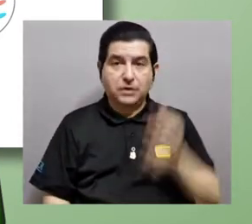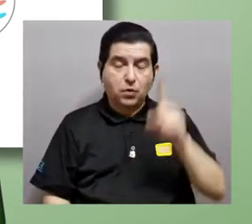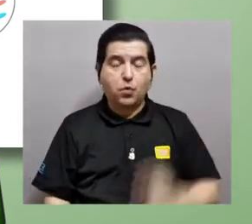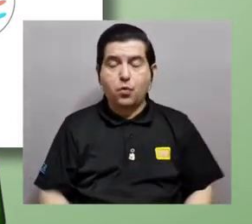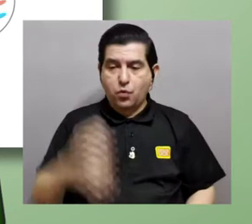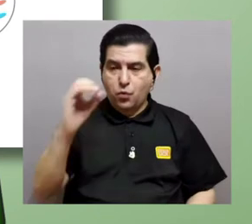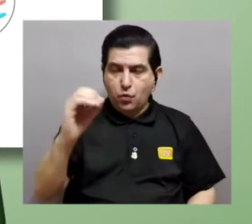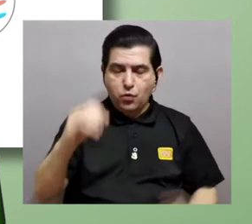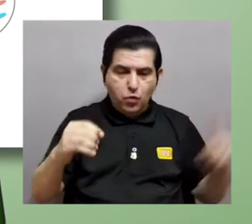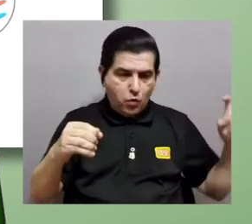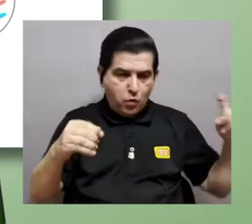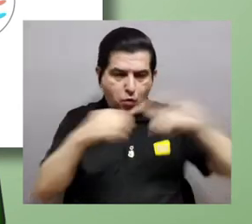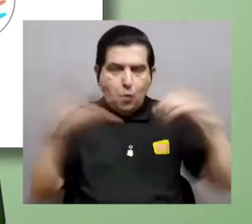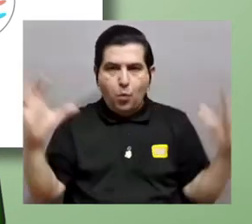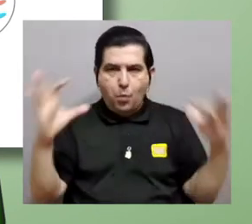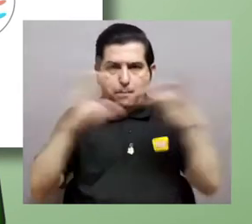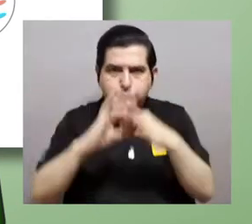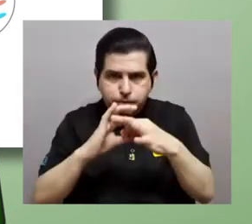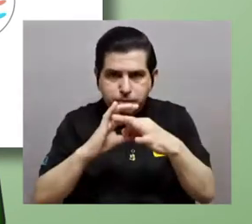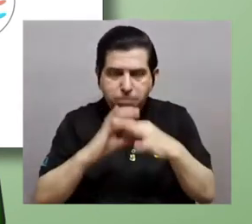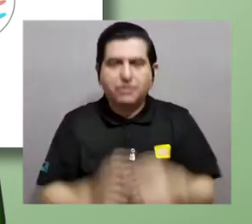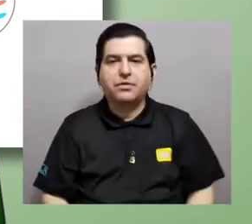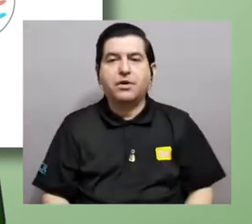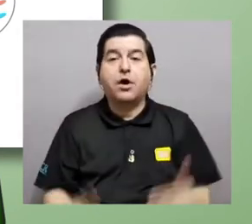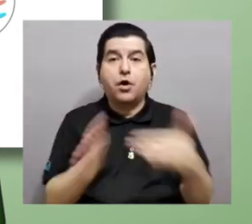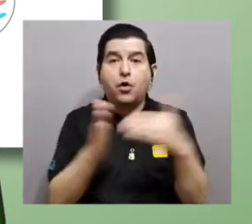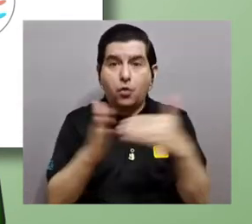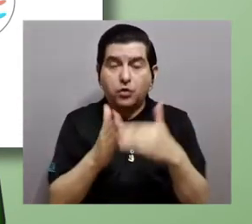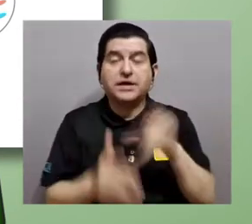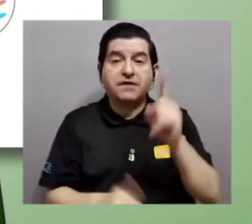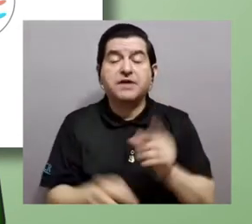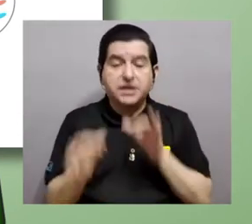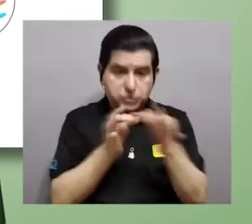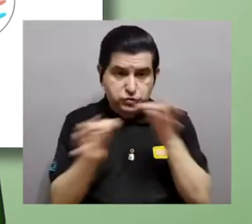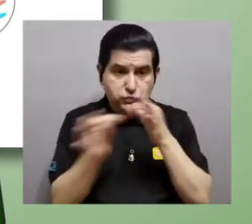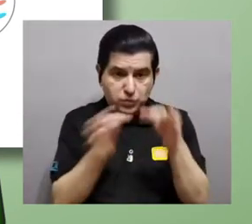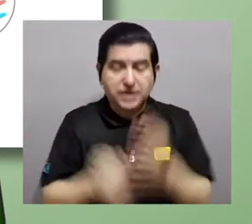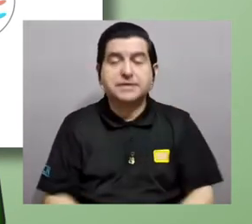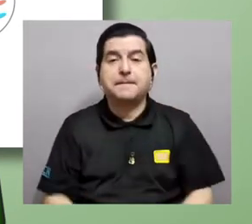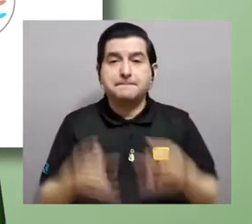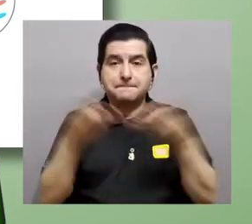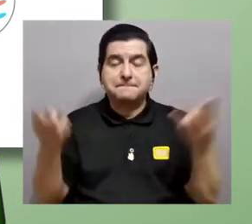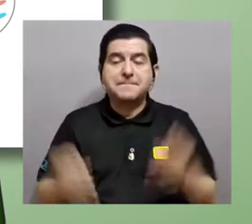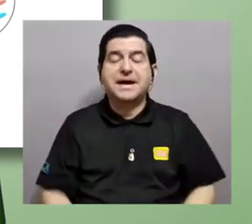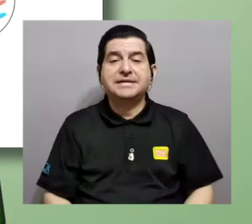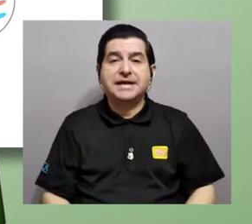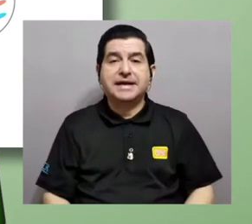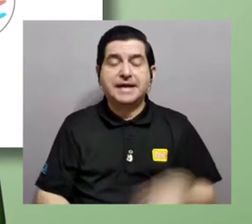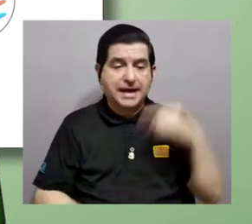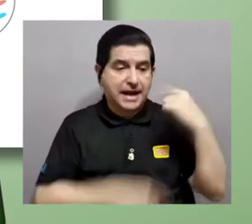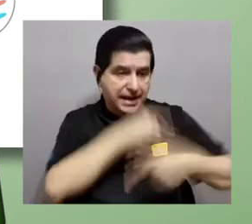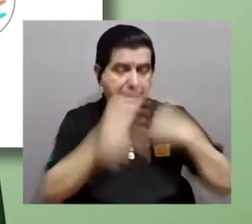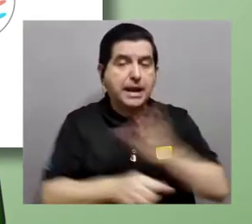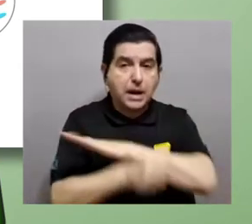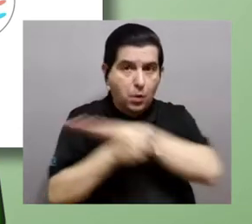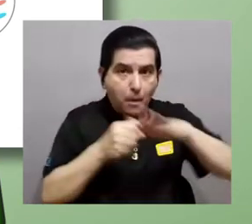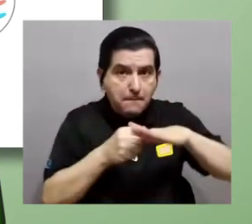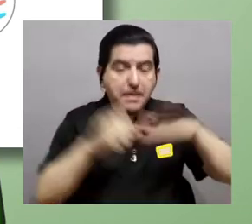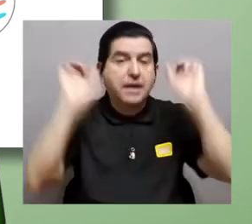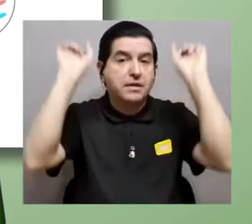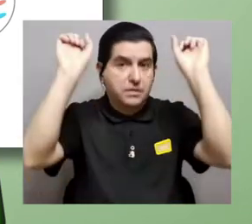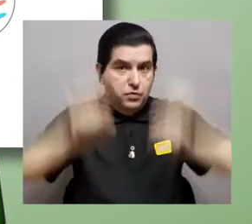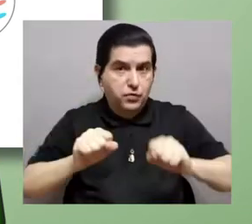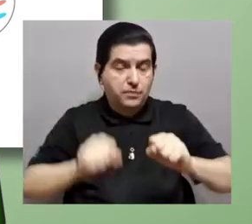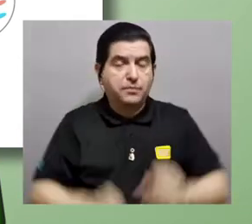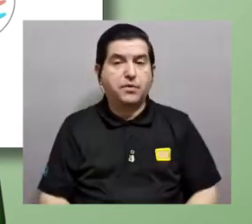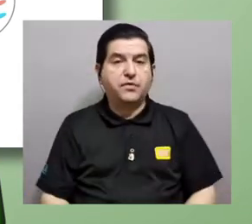fusiona con un espermatozoide, se vuelve a formar una célula con el material genético completo, que eventualmente va a dar